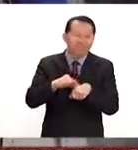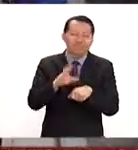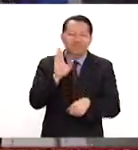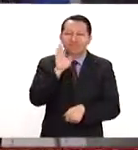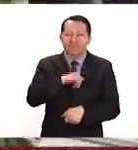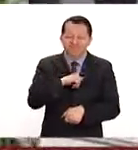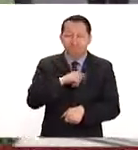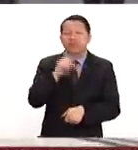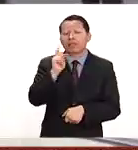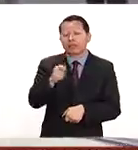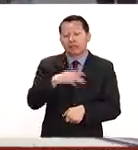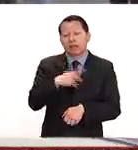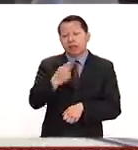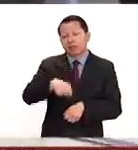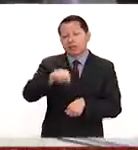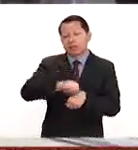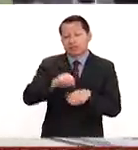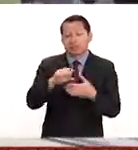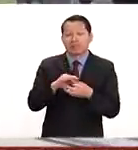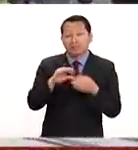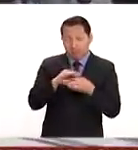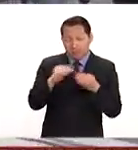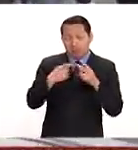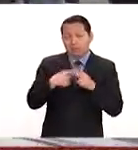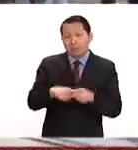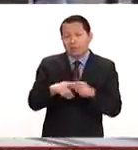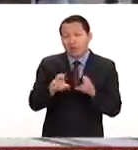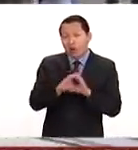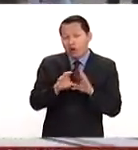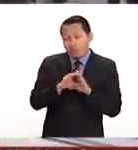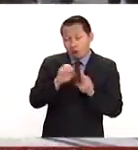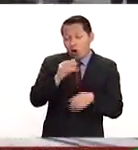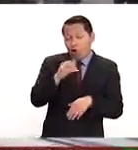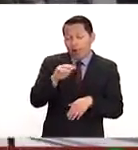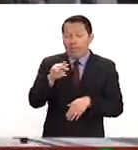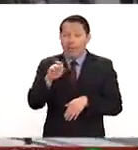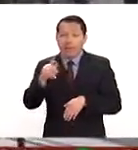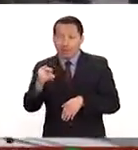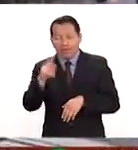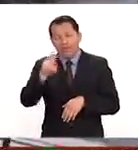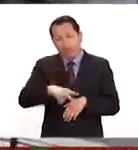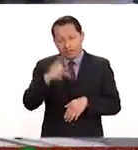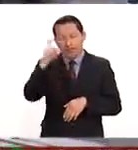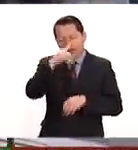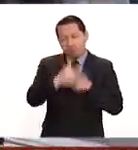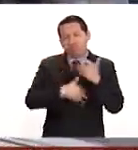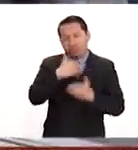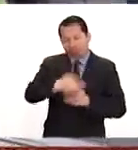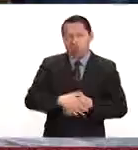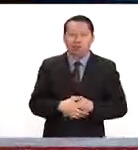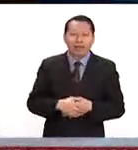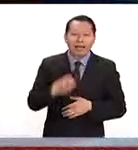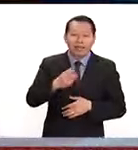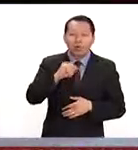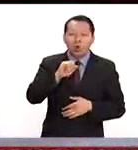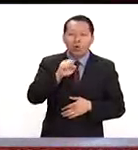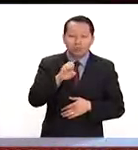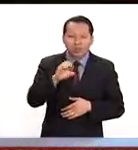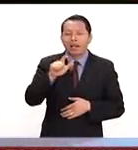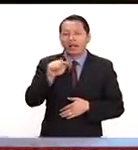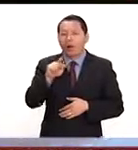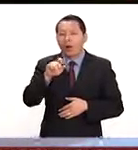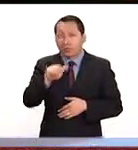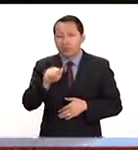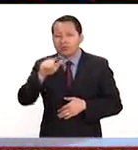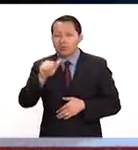administración, esta primera semana completa, Omar Pati, de una manera, pues muy caótica. Así es, así es, José López Zamorano. Y viene una semana importante